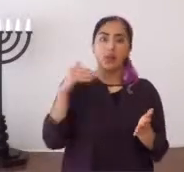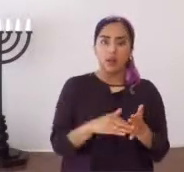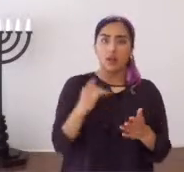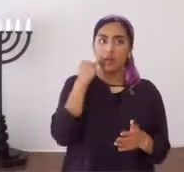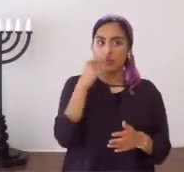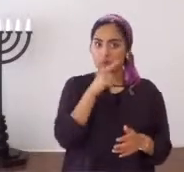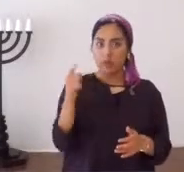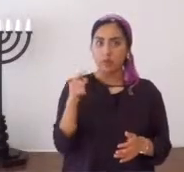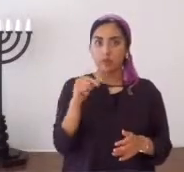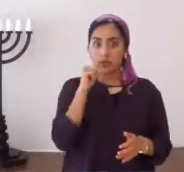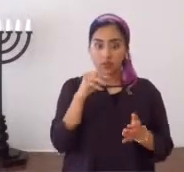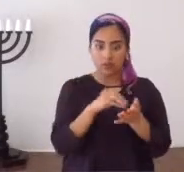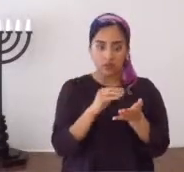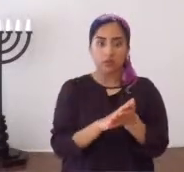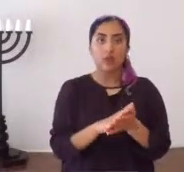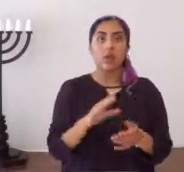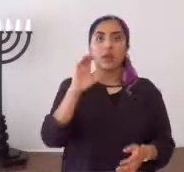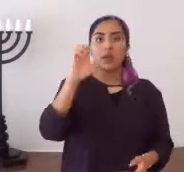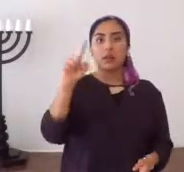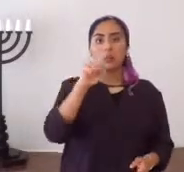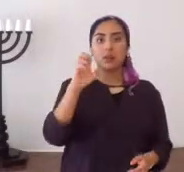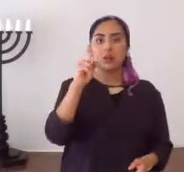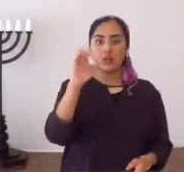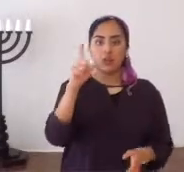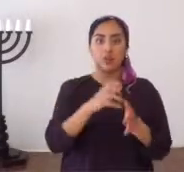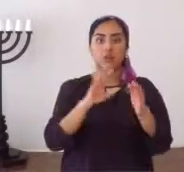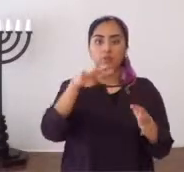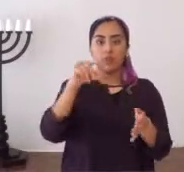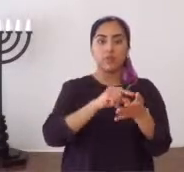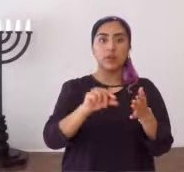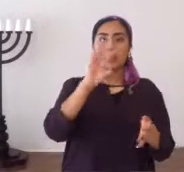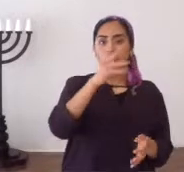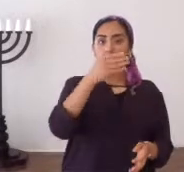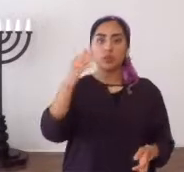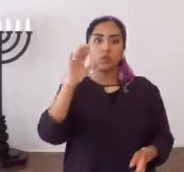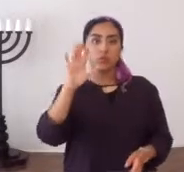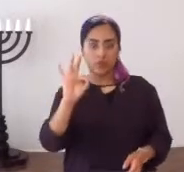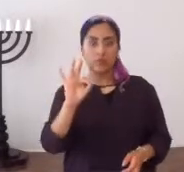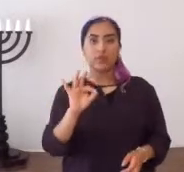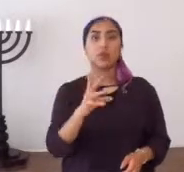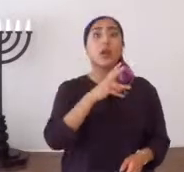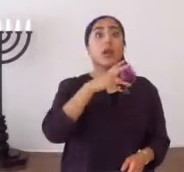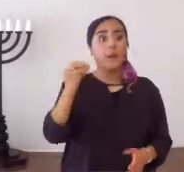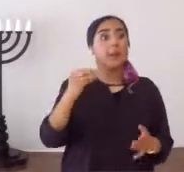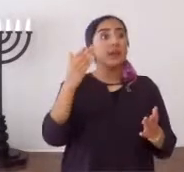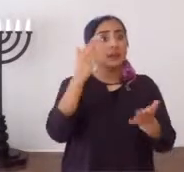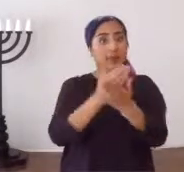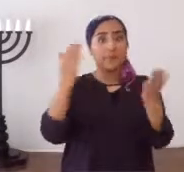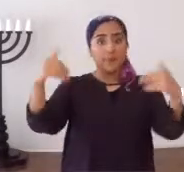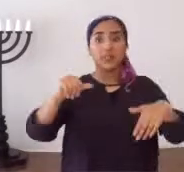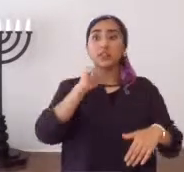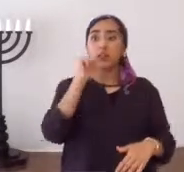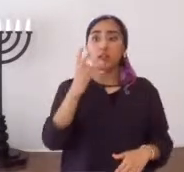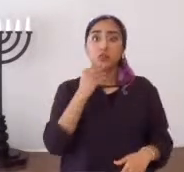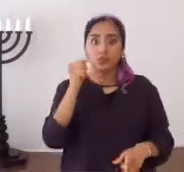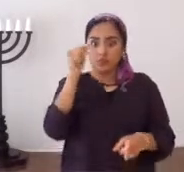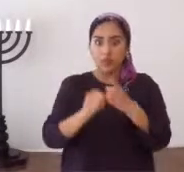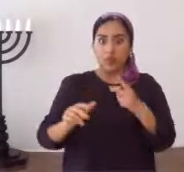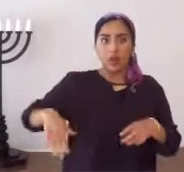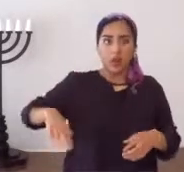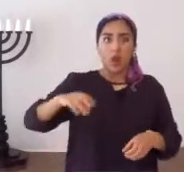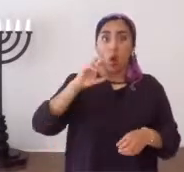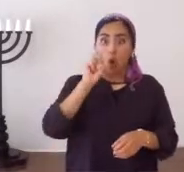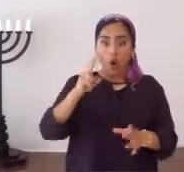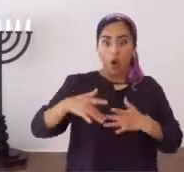7, vuelvo a repetir, por si usted no lo anotó, Ezequiel 44, verso 6 al 9, vamos al 7, y traer